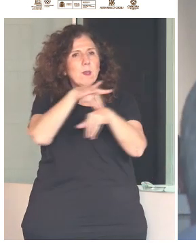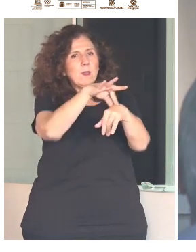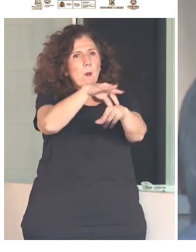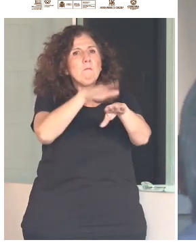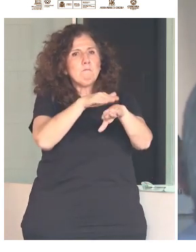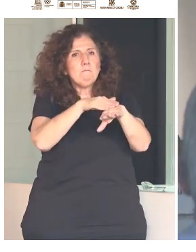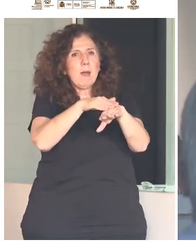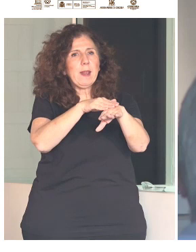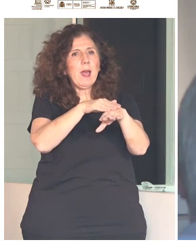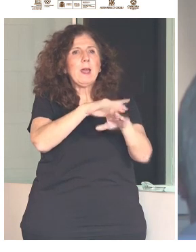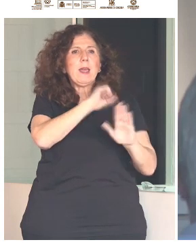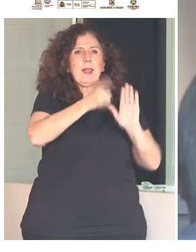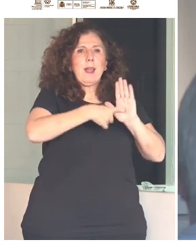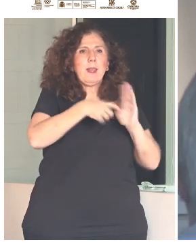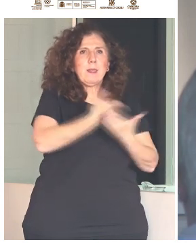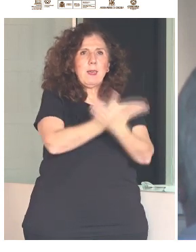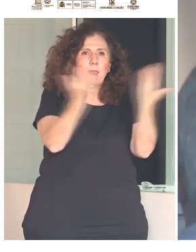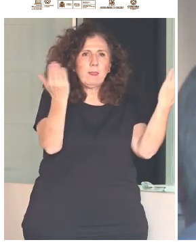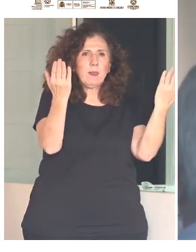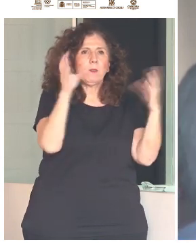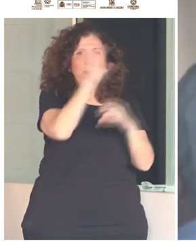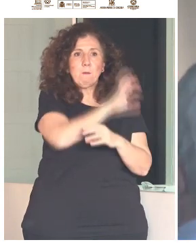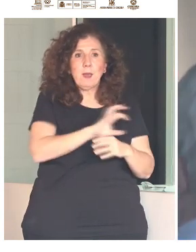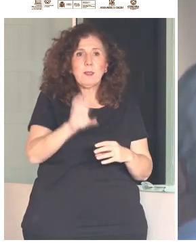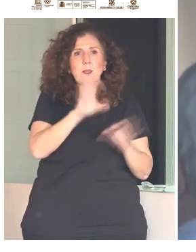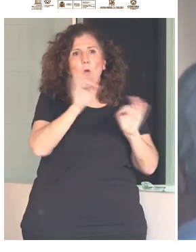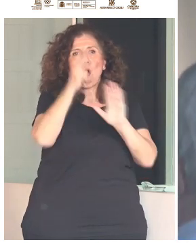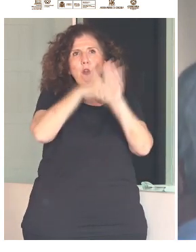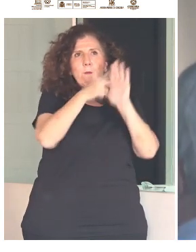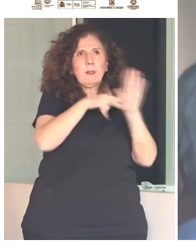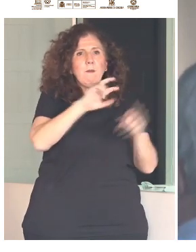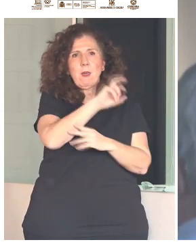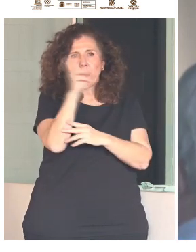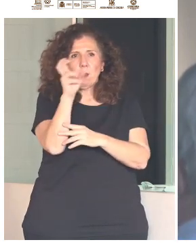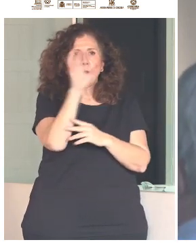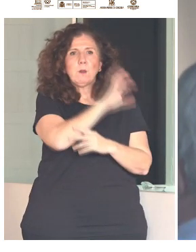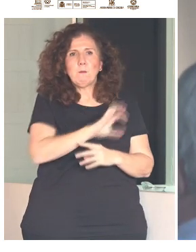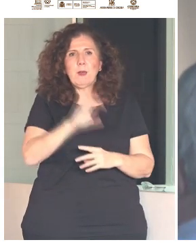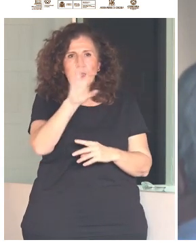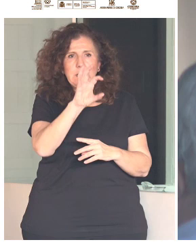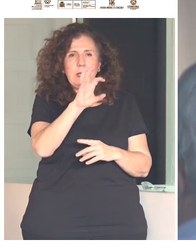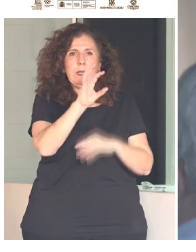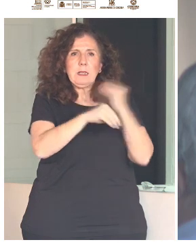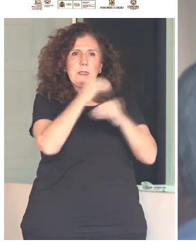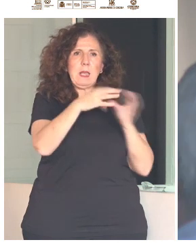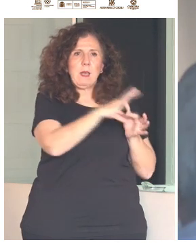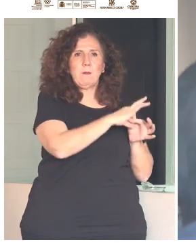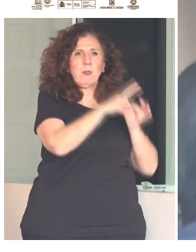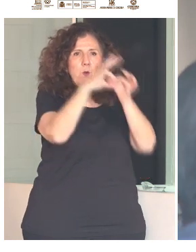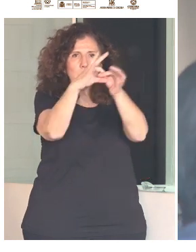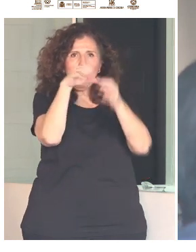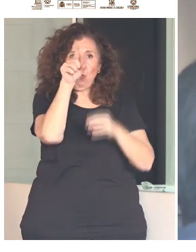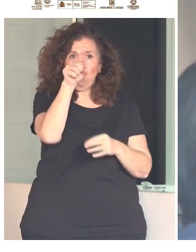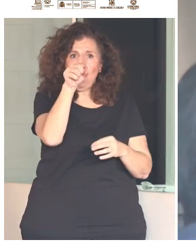vigentes y legitimadas muchas veces en nuestro ordenamiento jurídico y en nuestra práctica social que nos